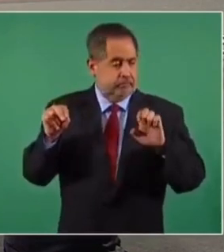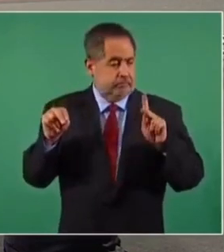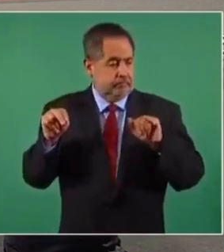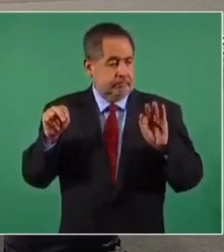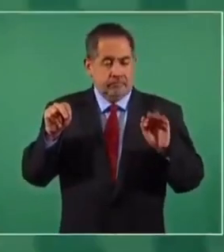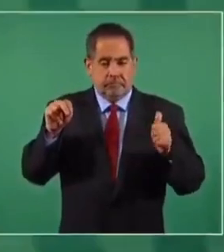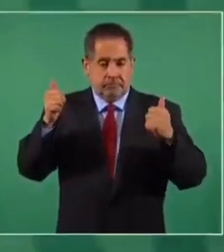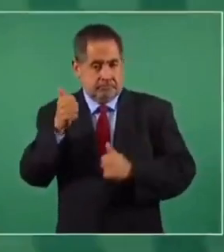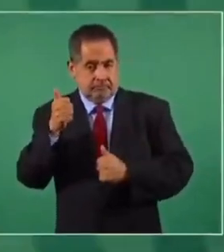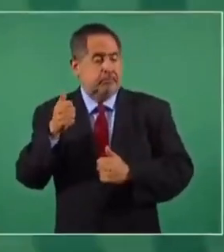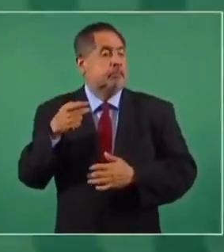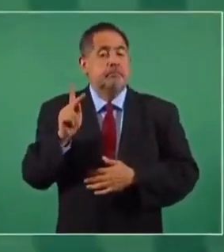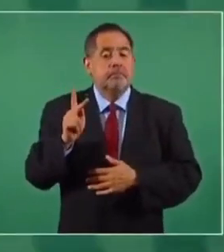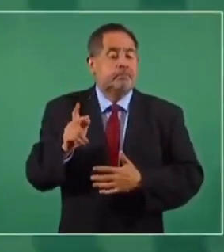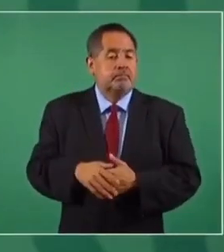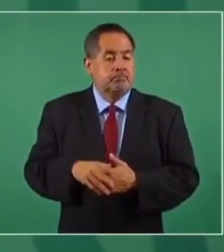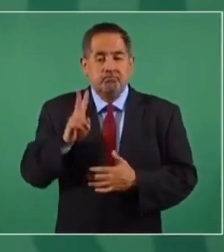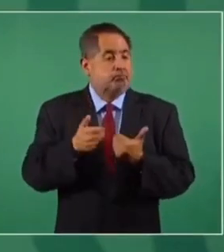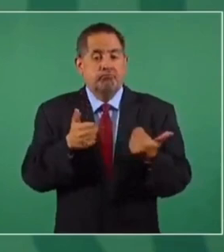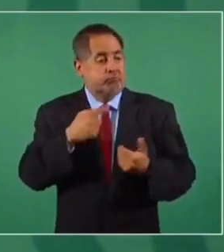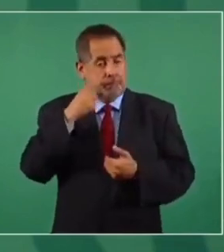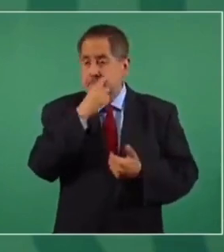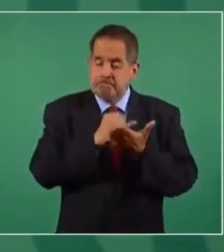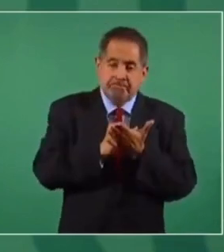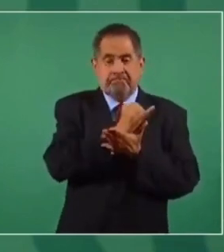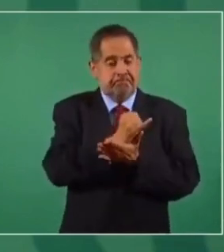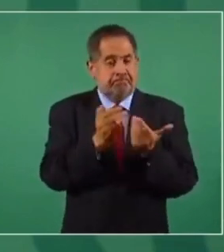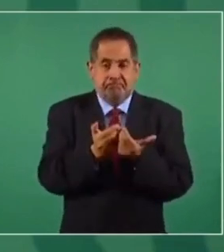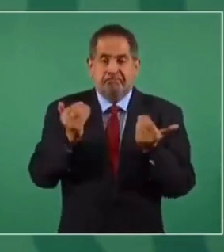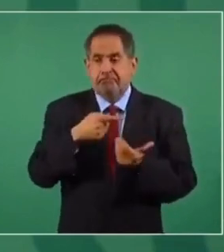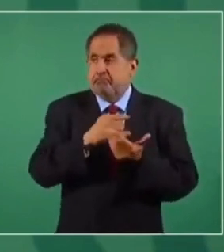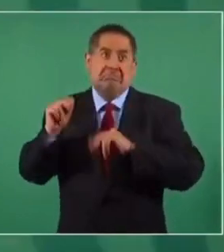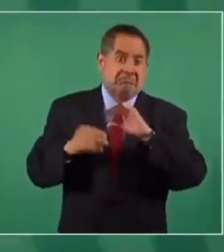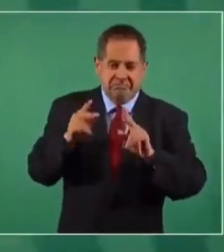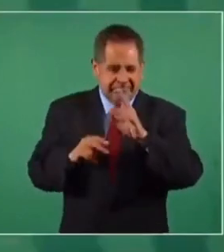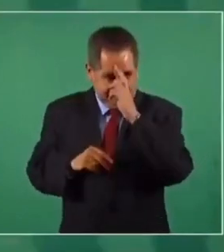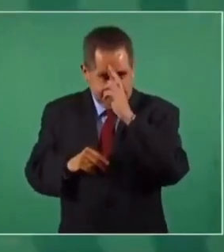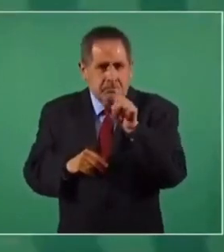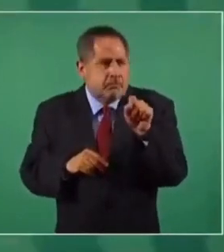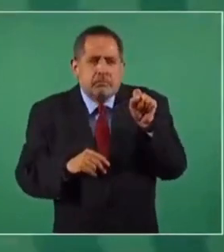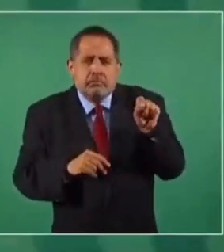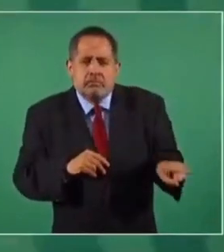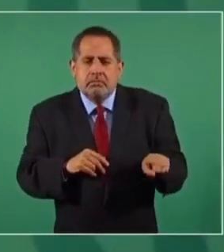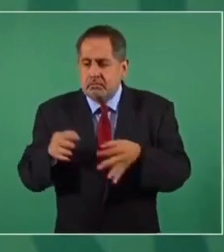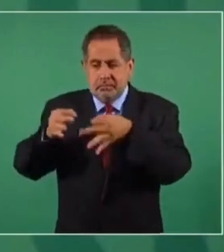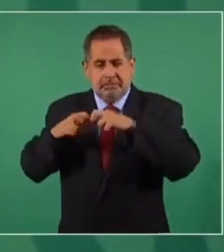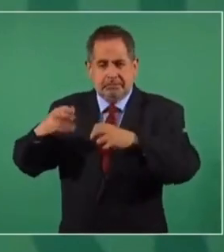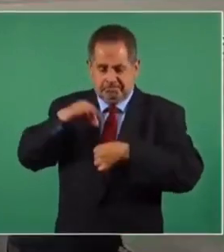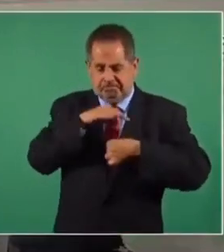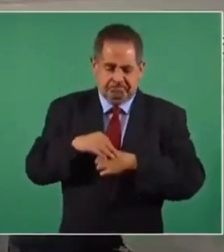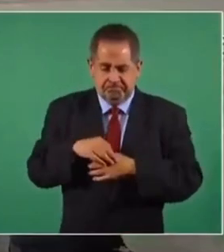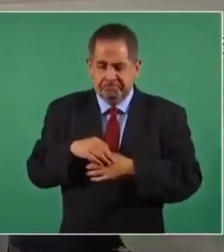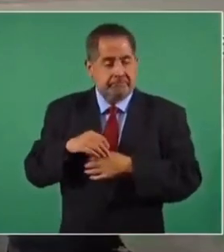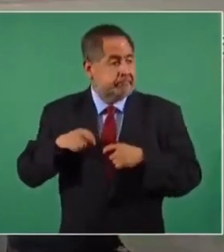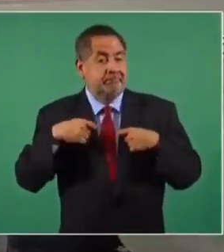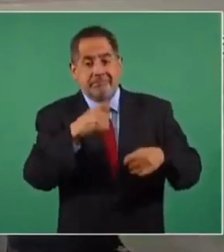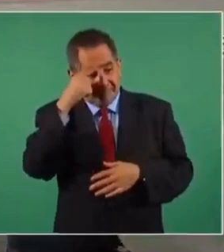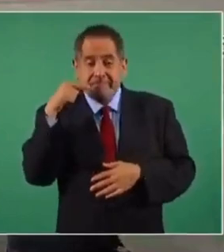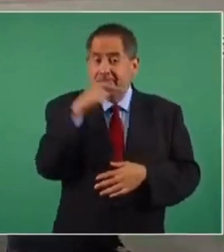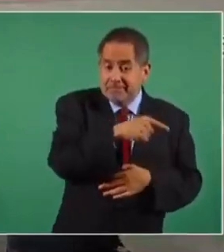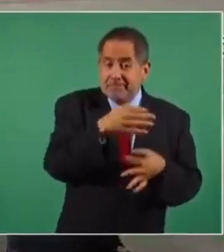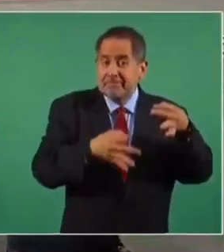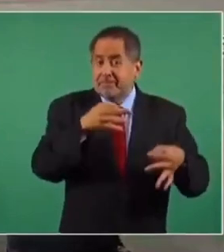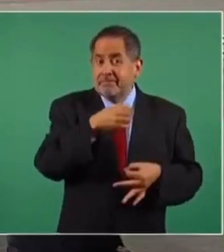son completamente autónomos. Los mismos ministros que votaron por ampliarle el plazo